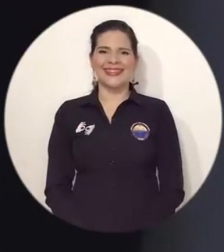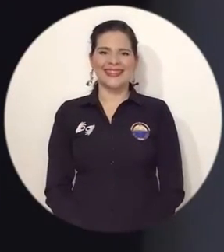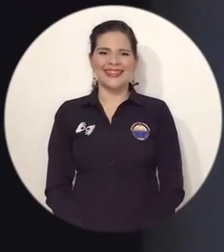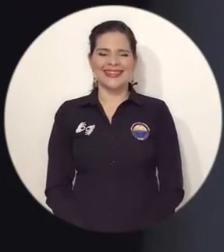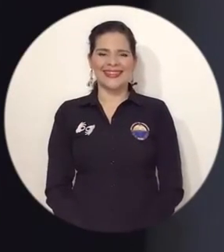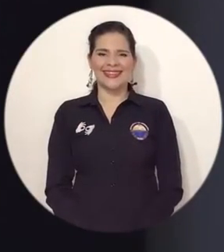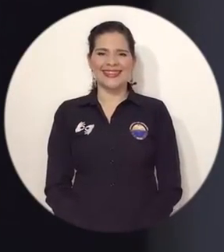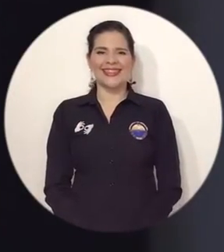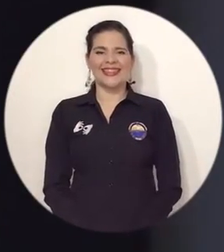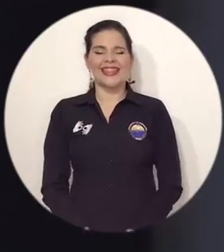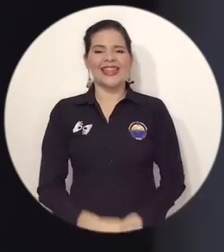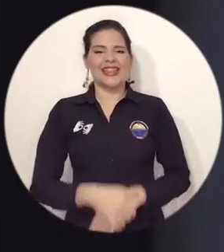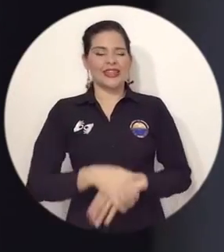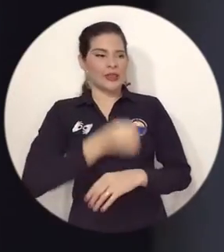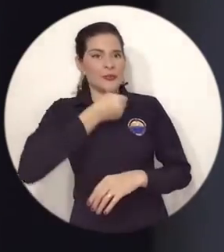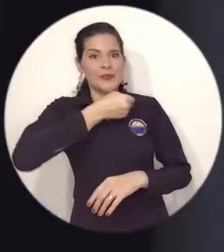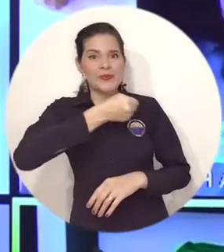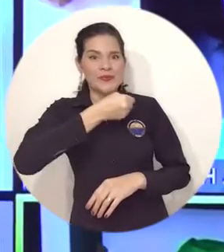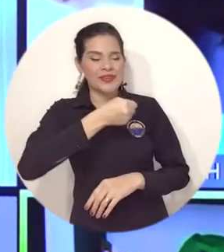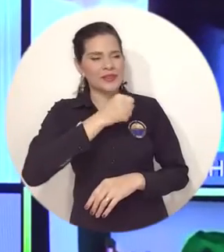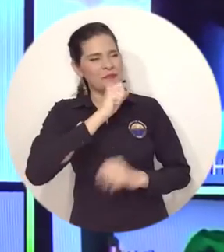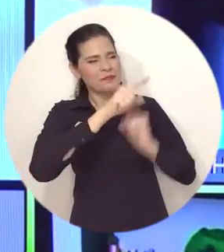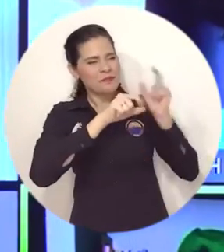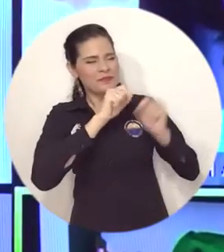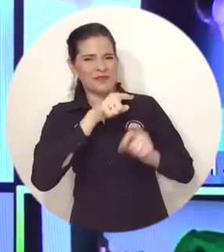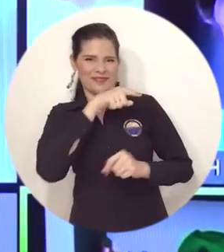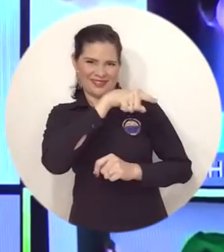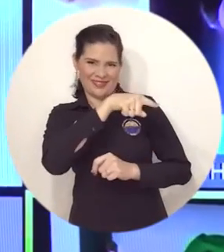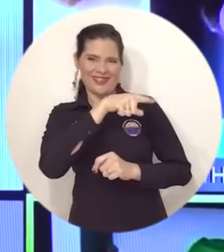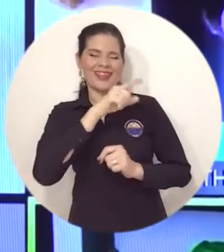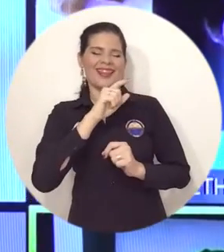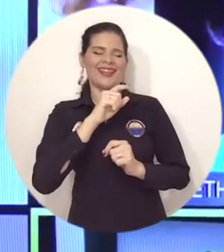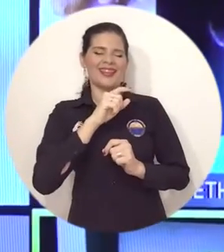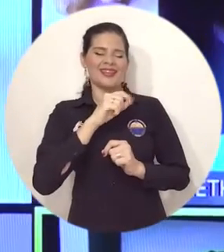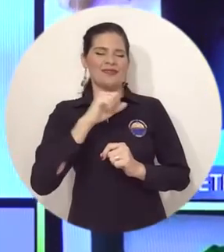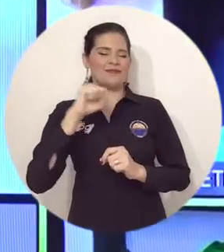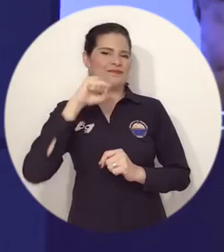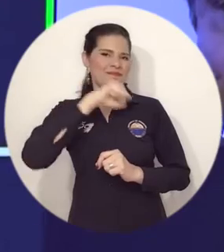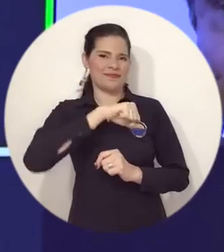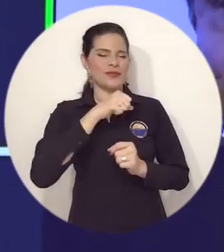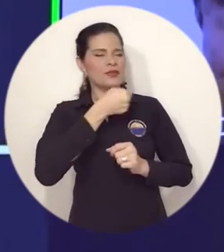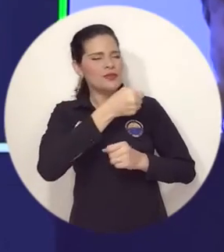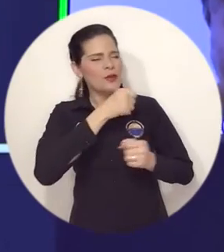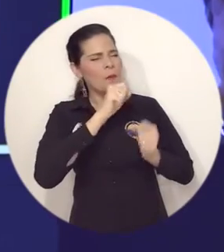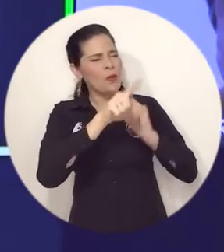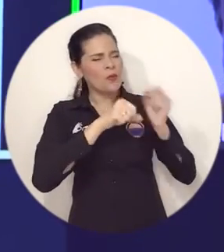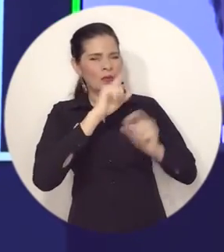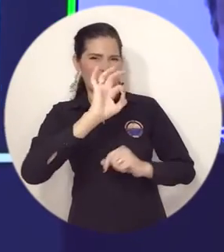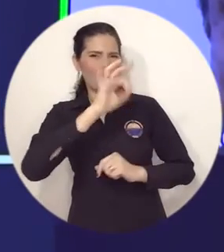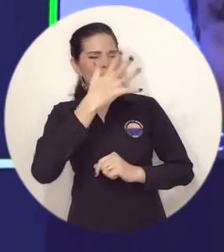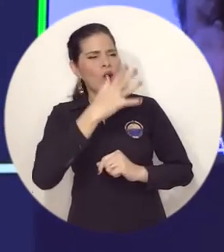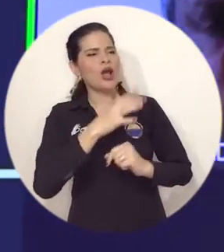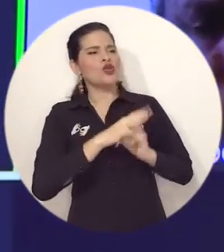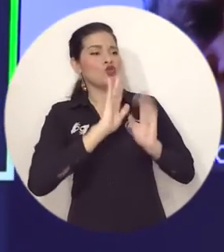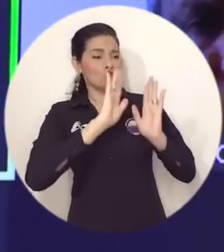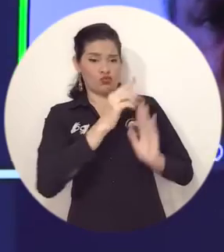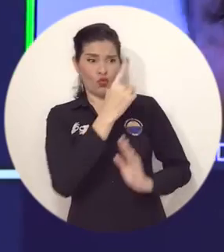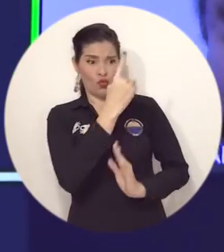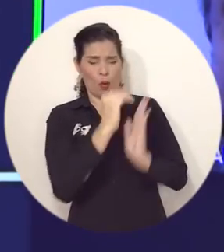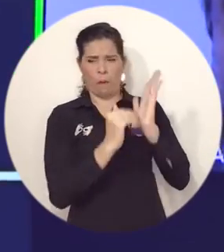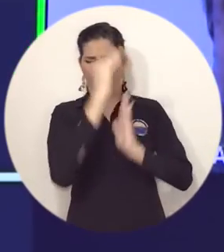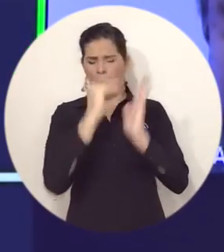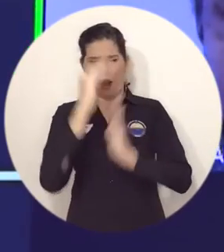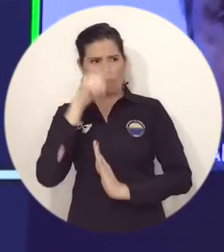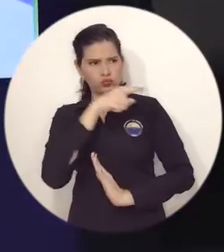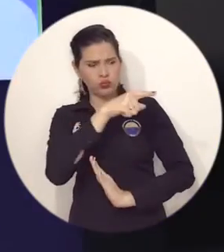Realizada la entrevista de rigor al único candidato que en la consulta electrónica logró superar los porcentajes requeridos en los estamentos docentes y